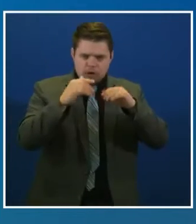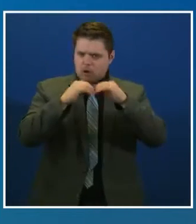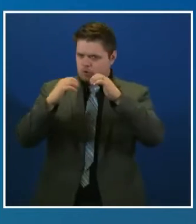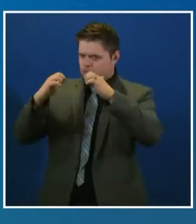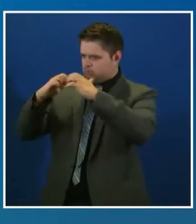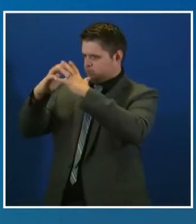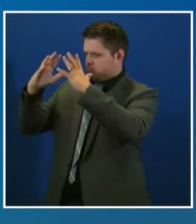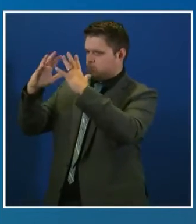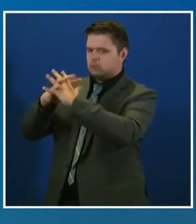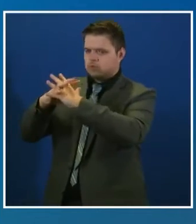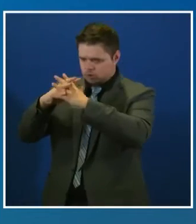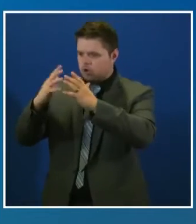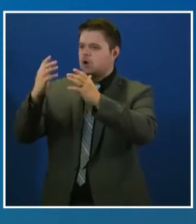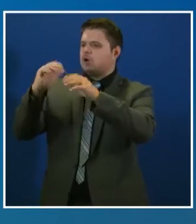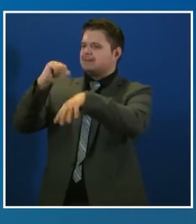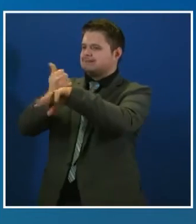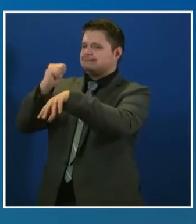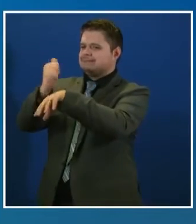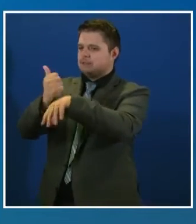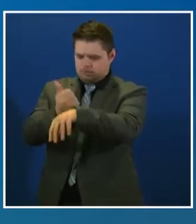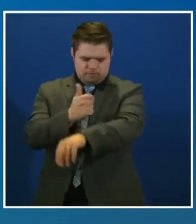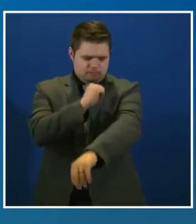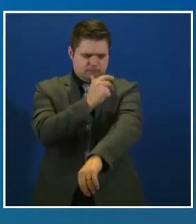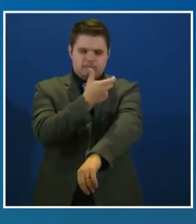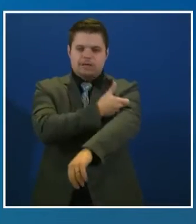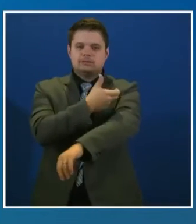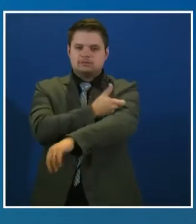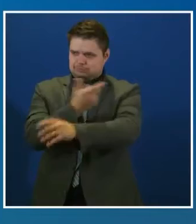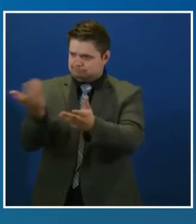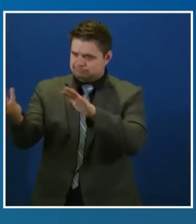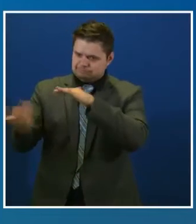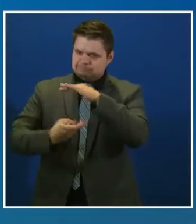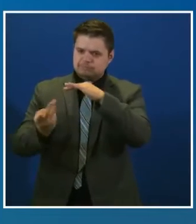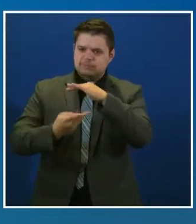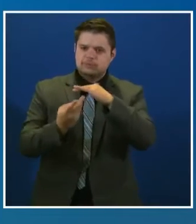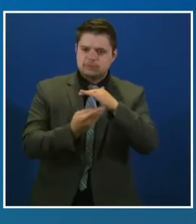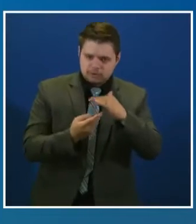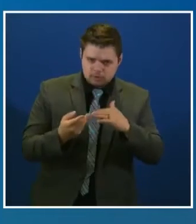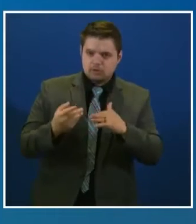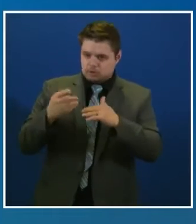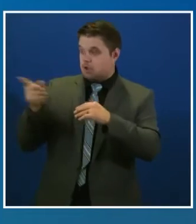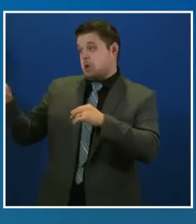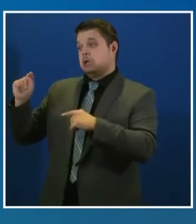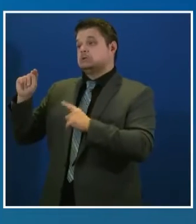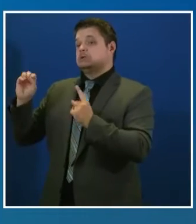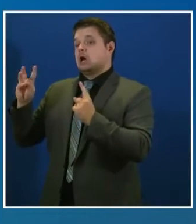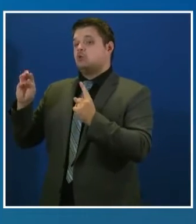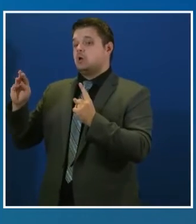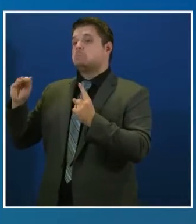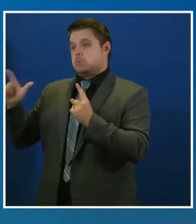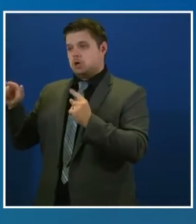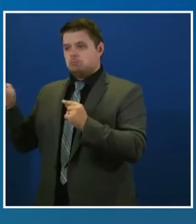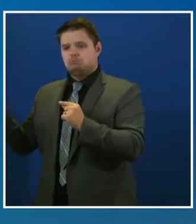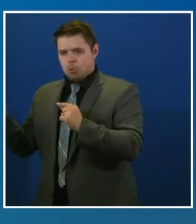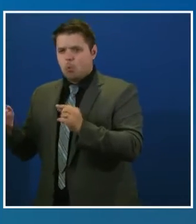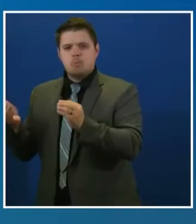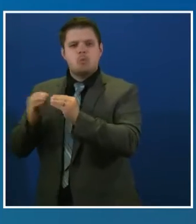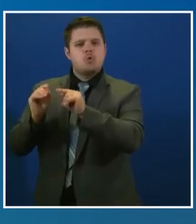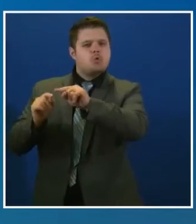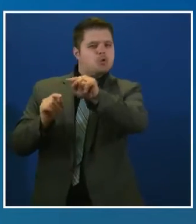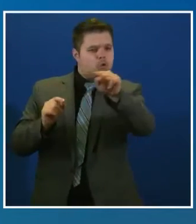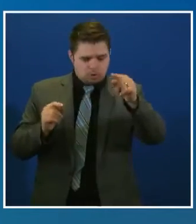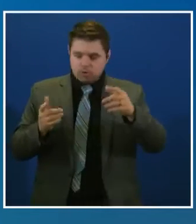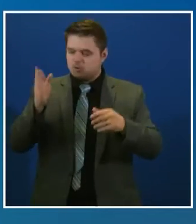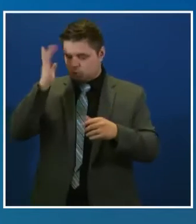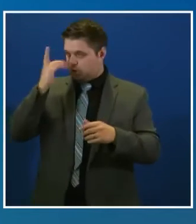comunidad y ofrecer citas en el sitio de vacunación del Tower Mall a poblaciones históricamente marginadas que se vieron